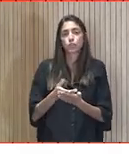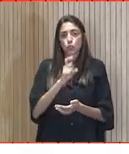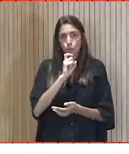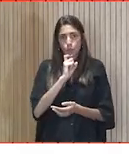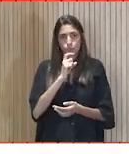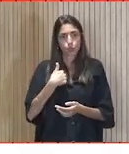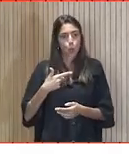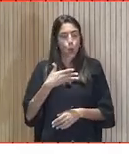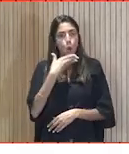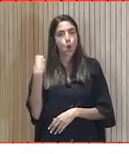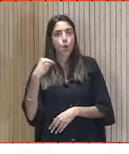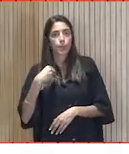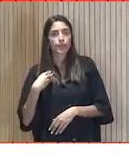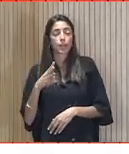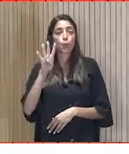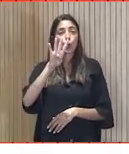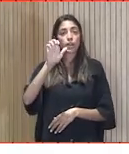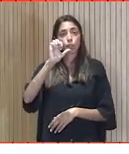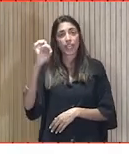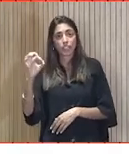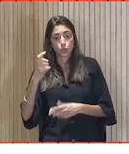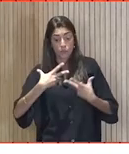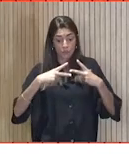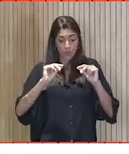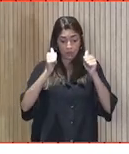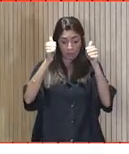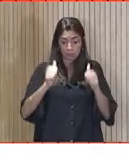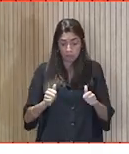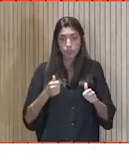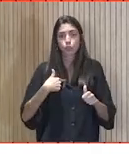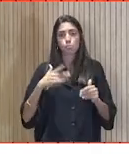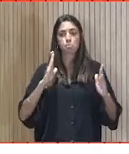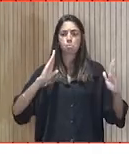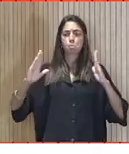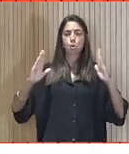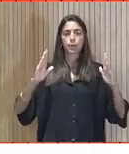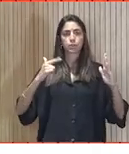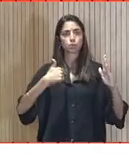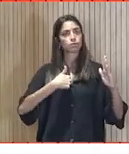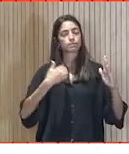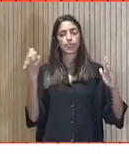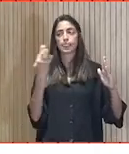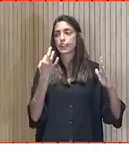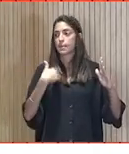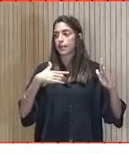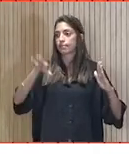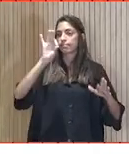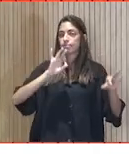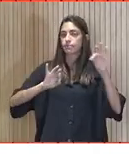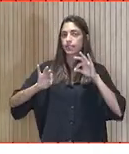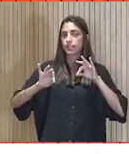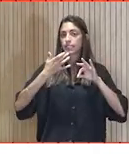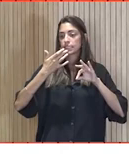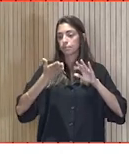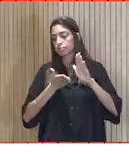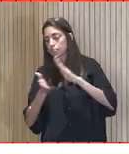era un chaval que salí de cuarto de la ESO y que estaba en el momento en el que tenía que decidir si irme